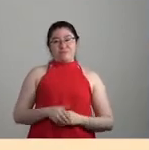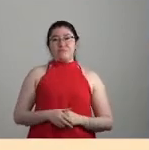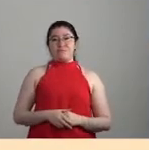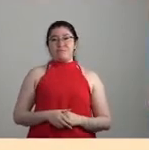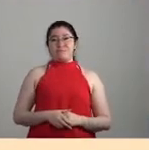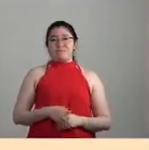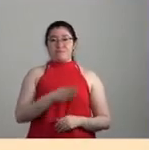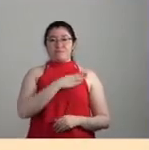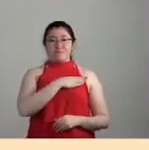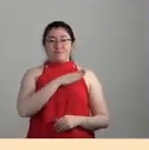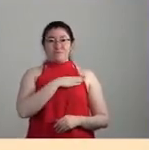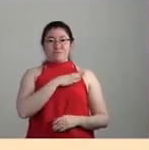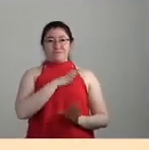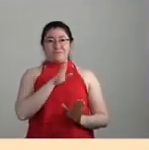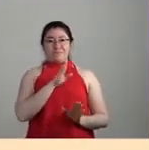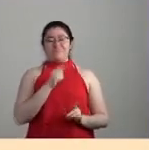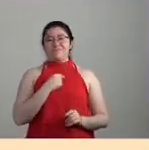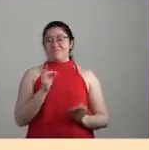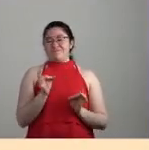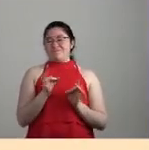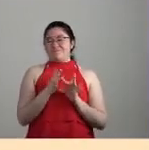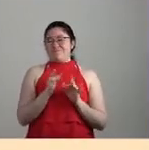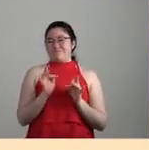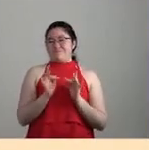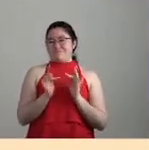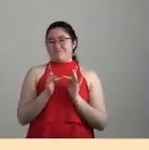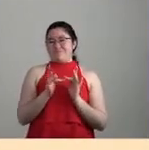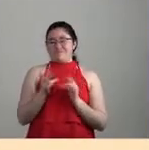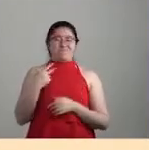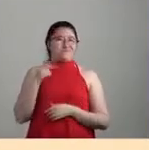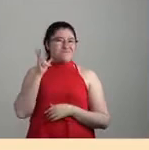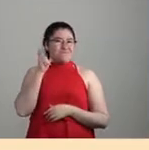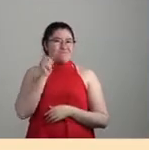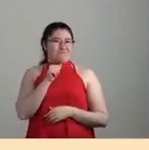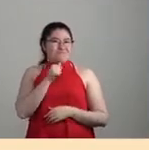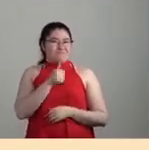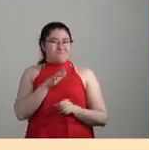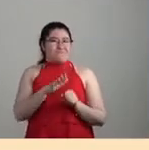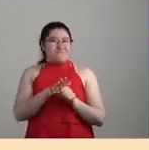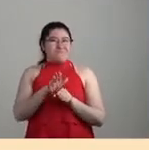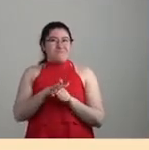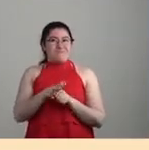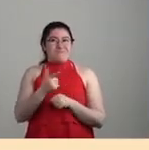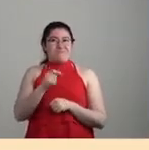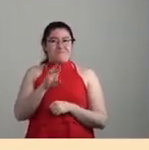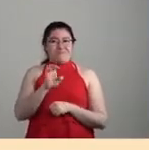Bueno, por un pequeño error técnico, no he podido escuchar la intervención de Gize,